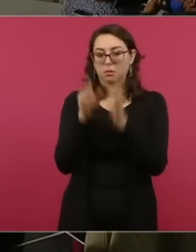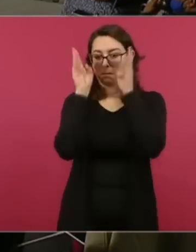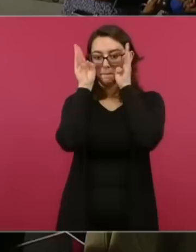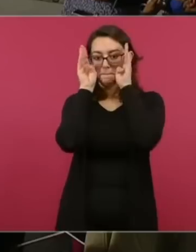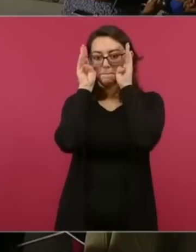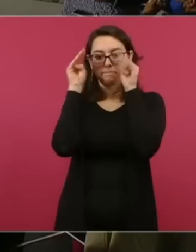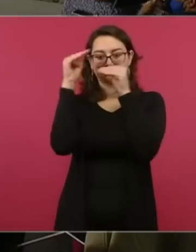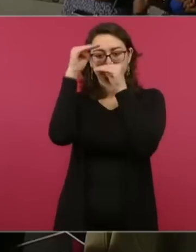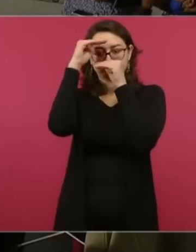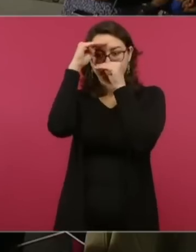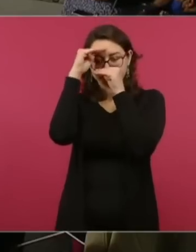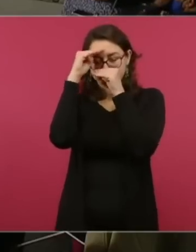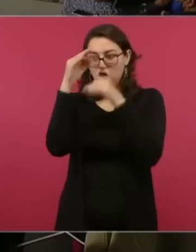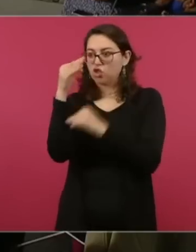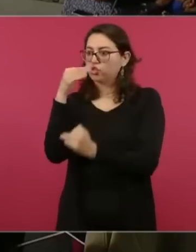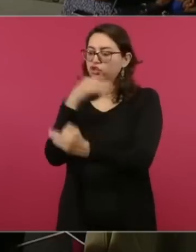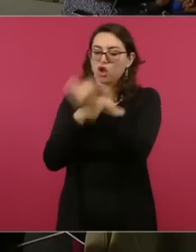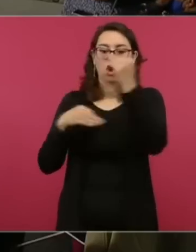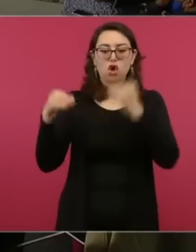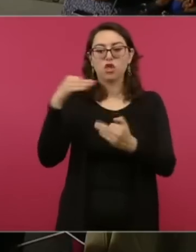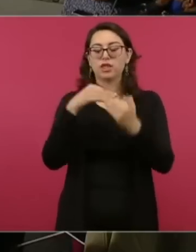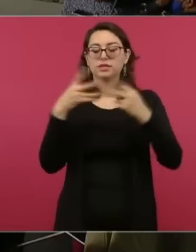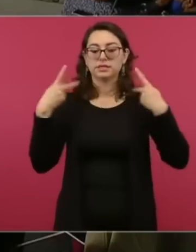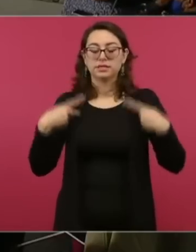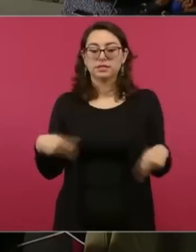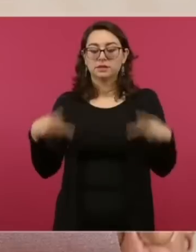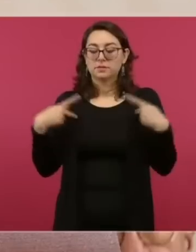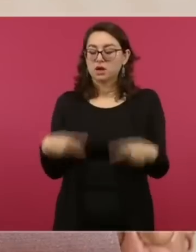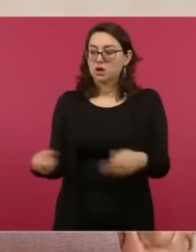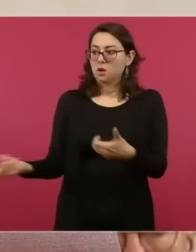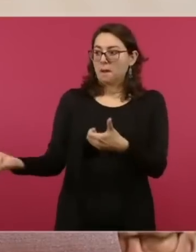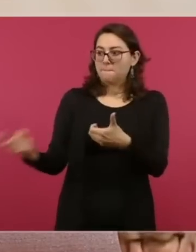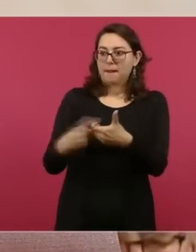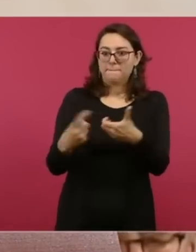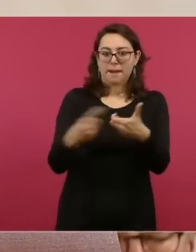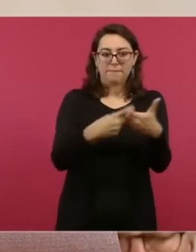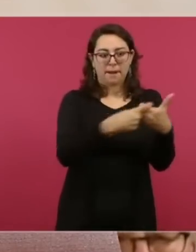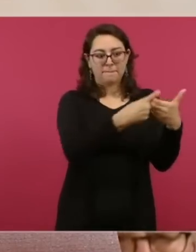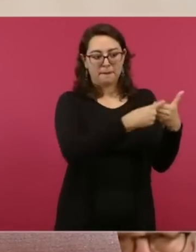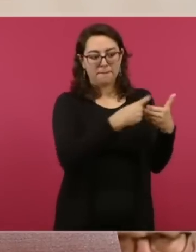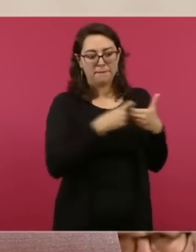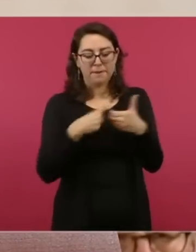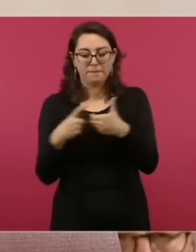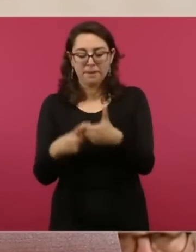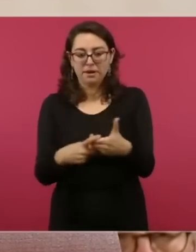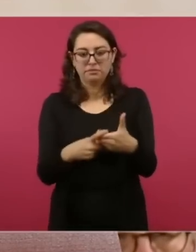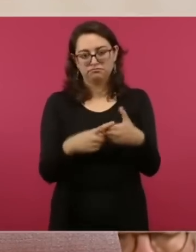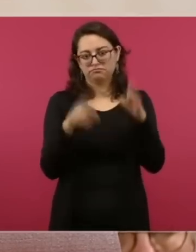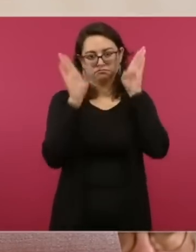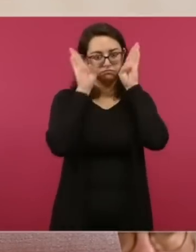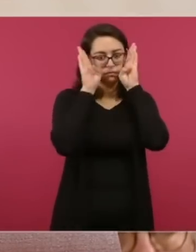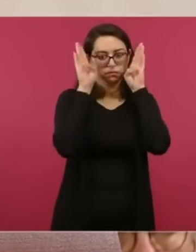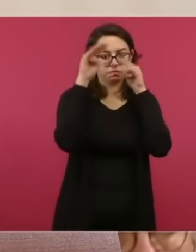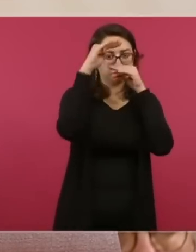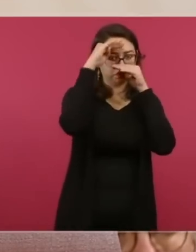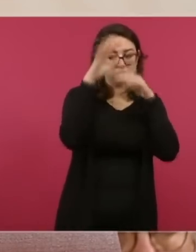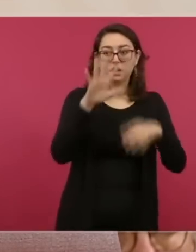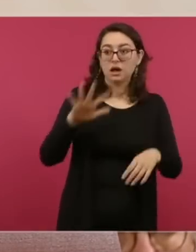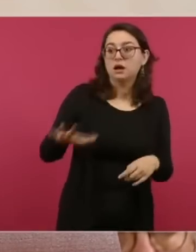conservador, contrario al pueblo, a las libertades, al grado